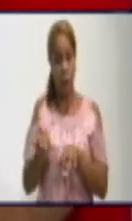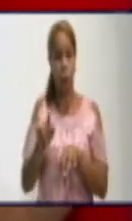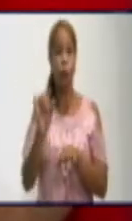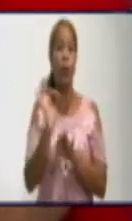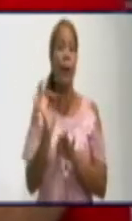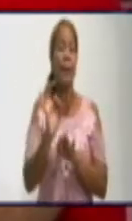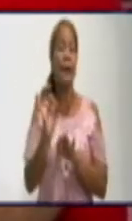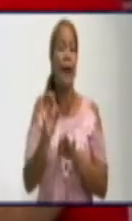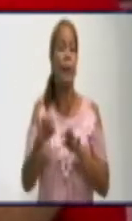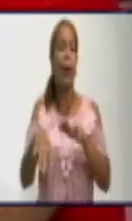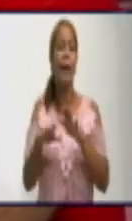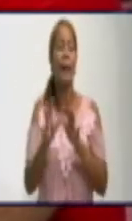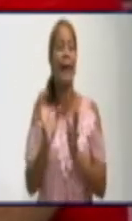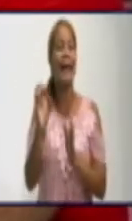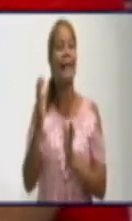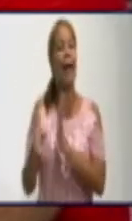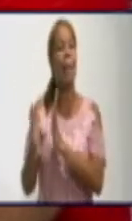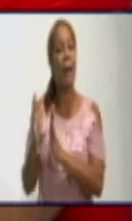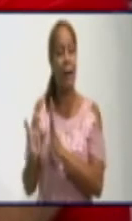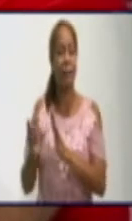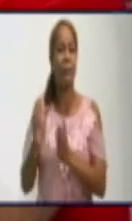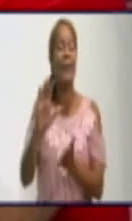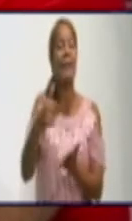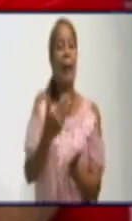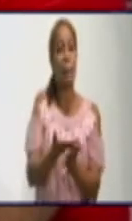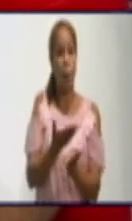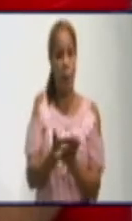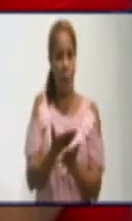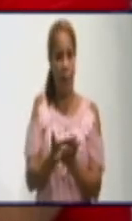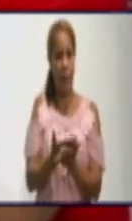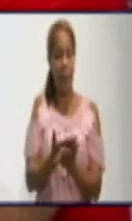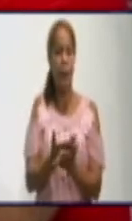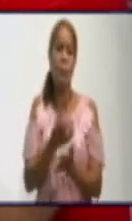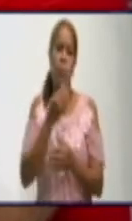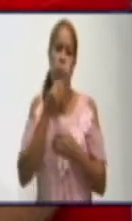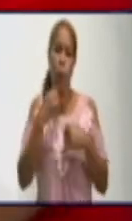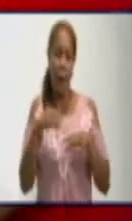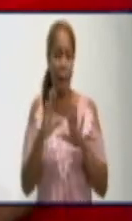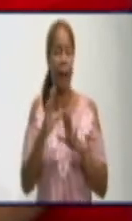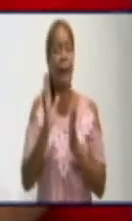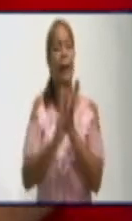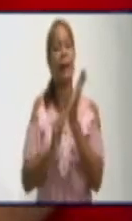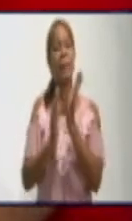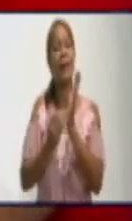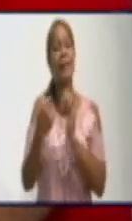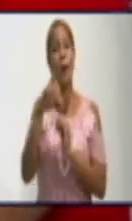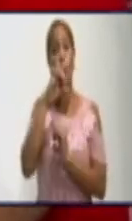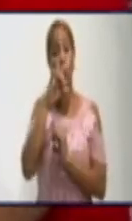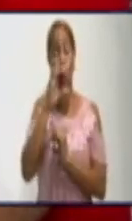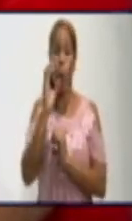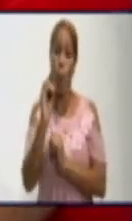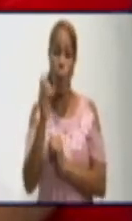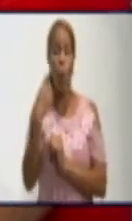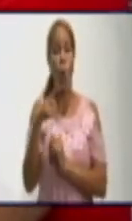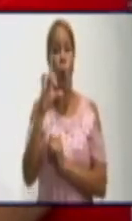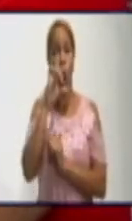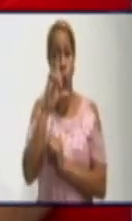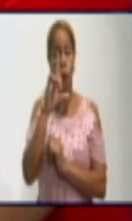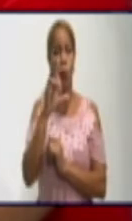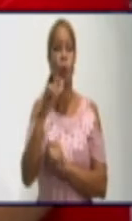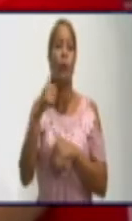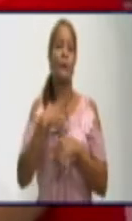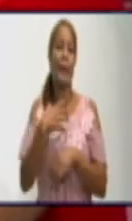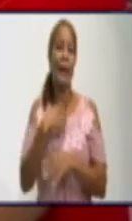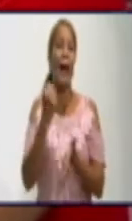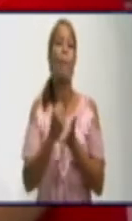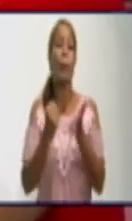prueba. Hay que decir que ya esta aplicación está en fase de prueba y es muy probable que en el mes de junio, junio, ya tengamos la aprobación para que la población acuda a